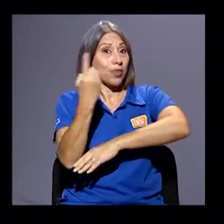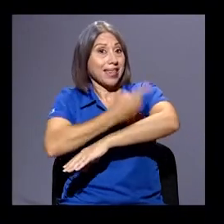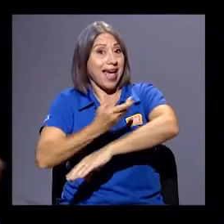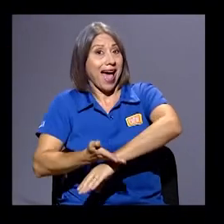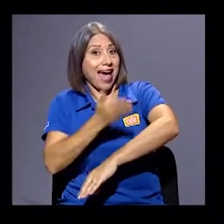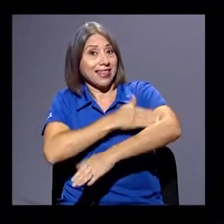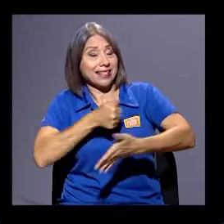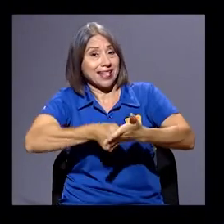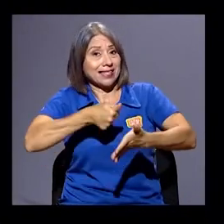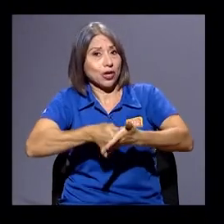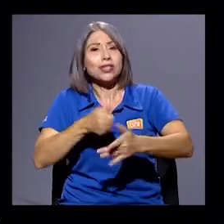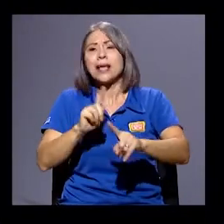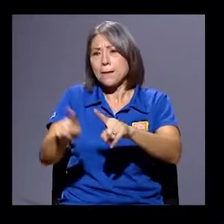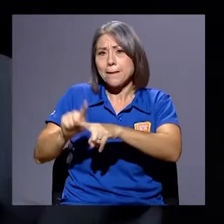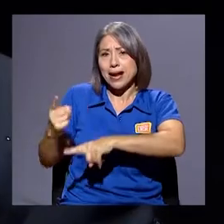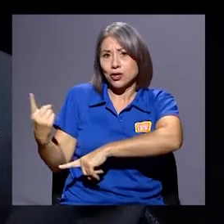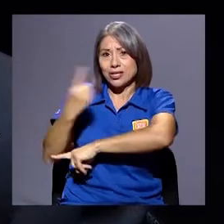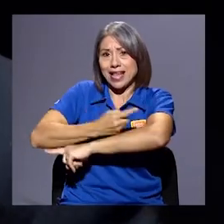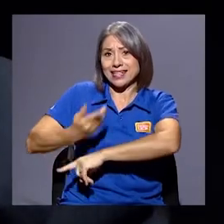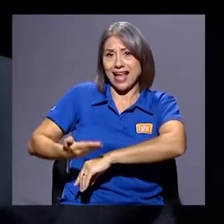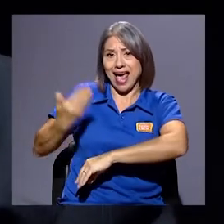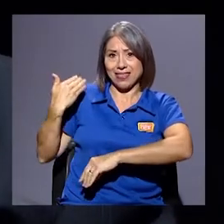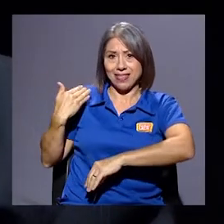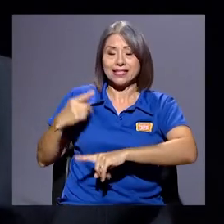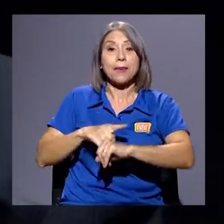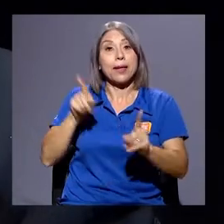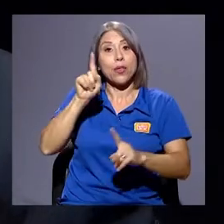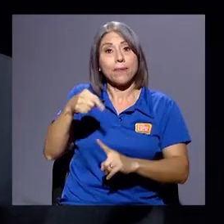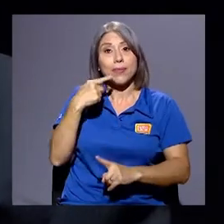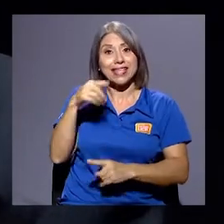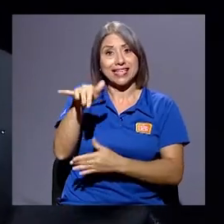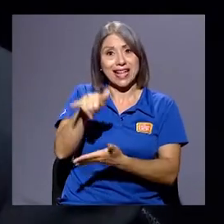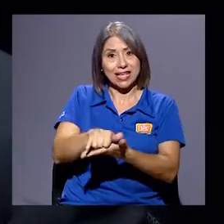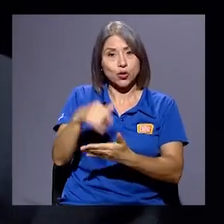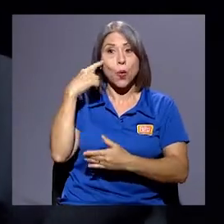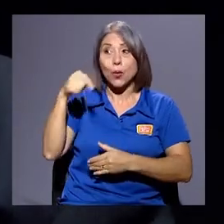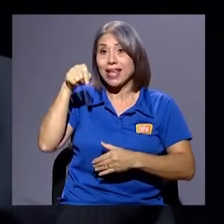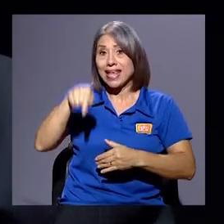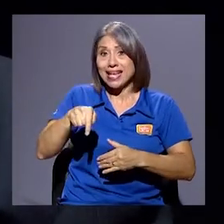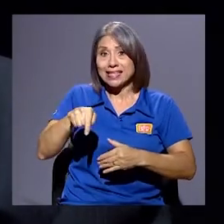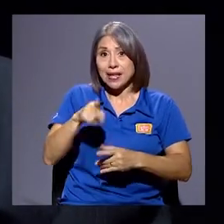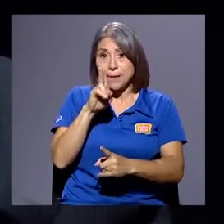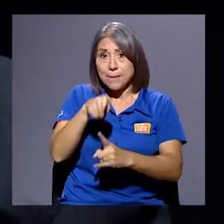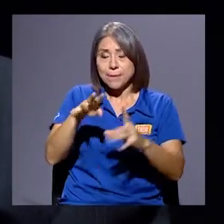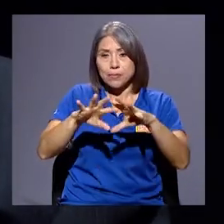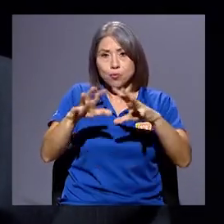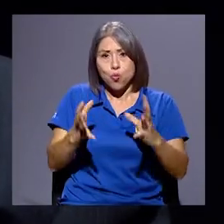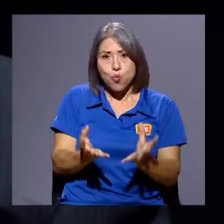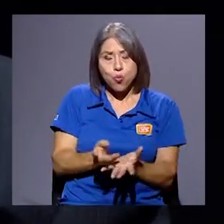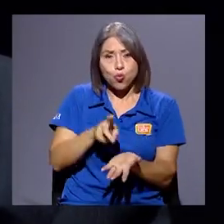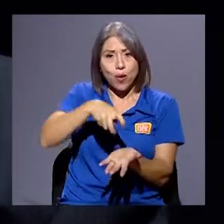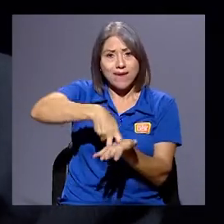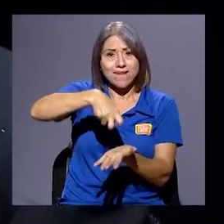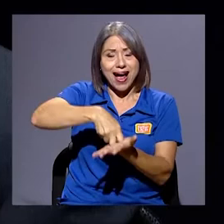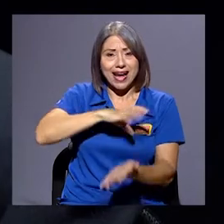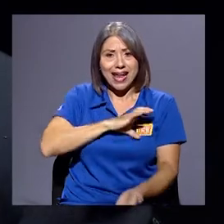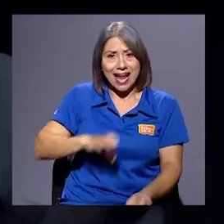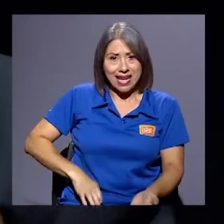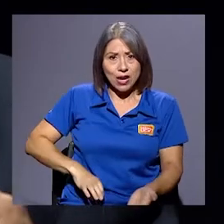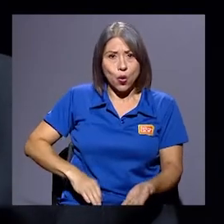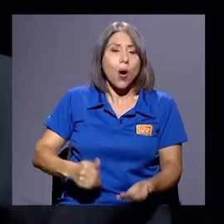antes, varios días antes. Pero tenemos que señalar eso porque dentro de este mismo mundo evangélico hay